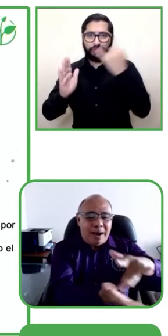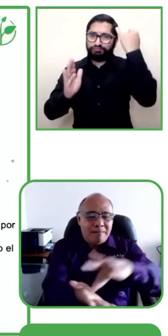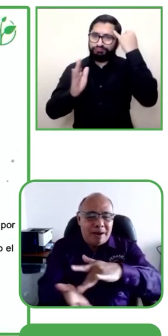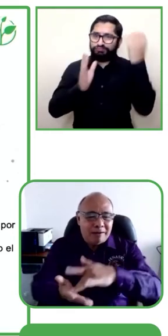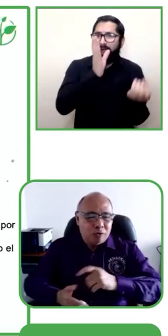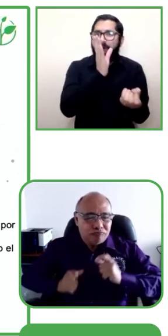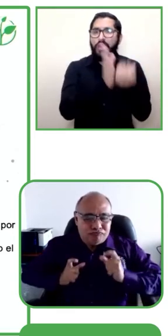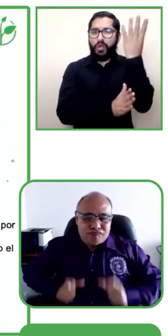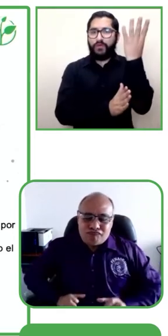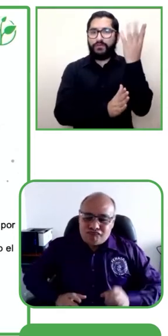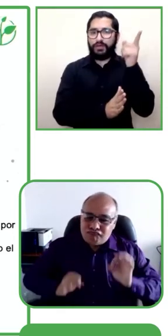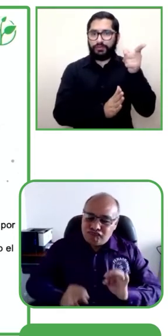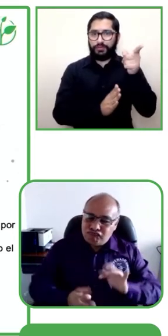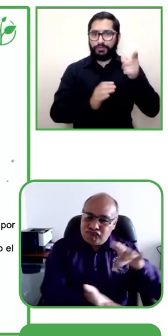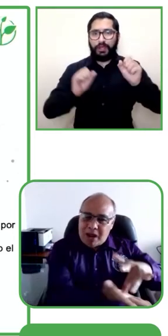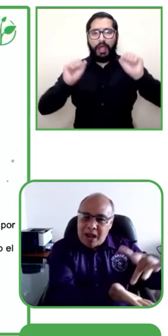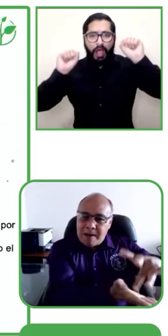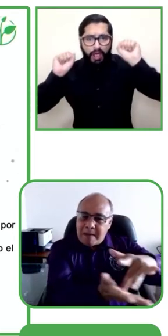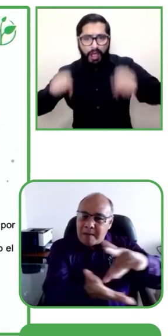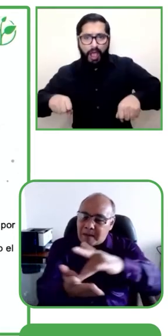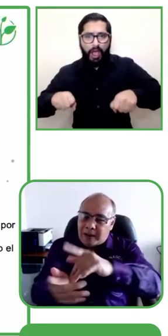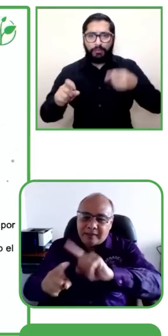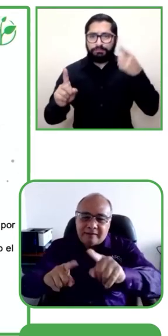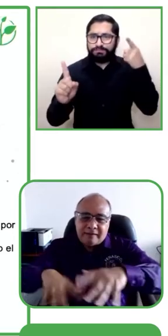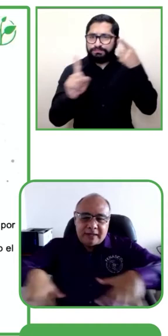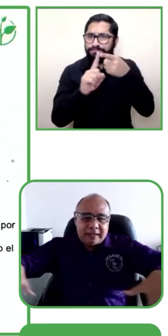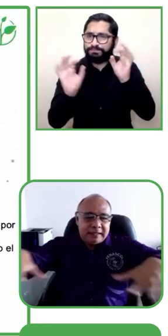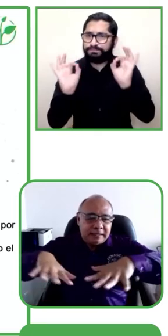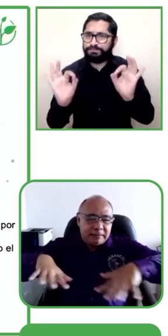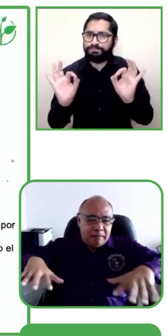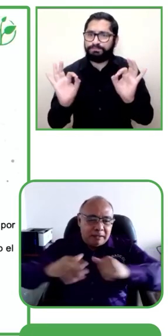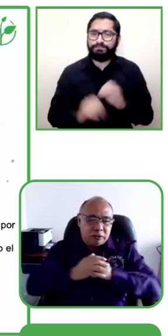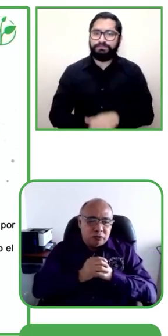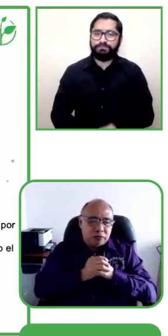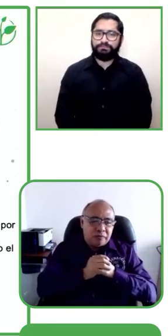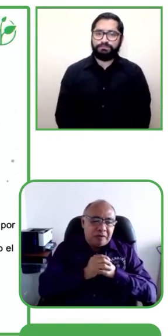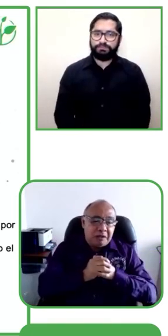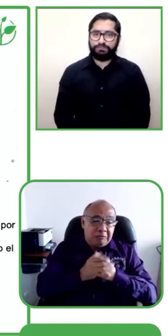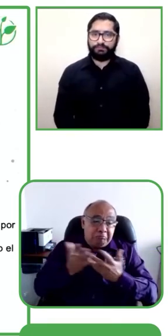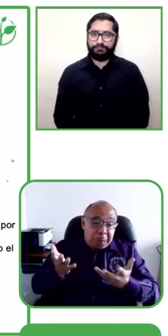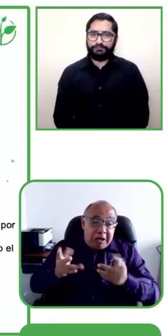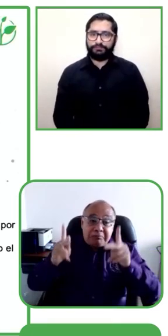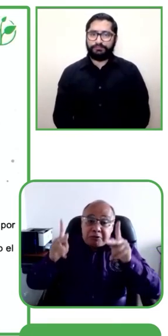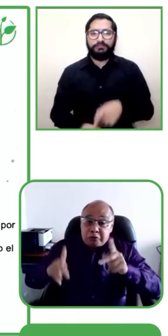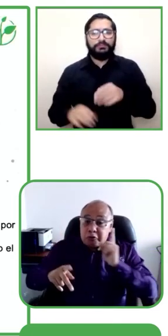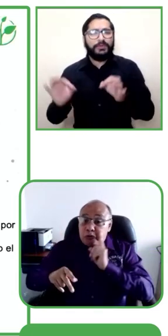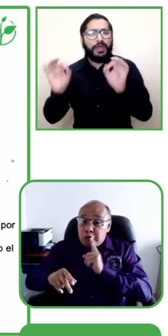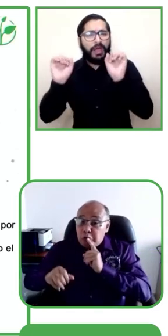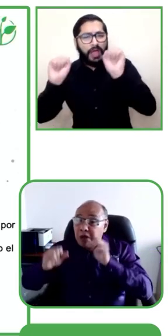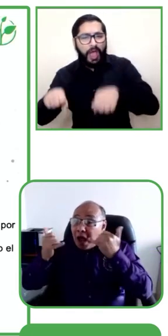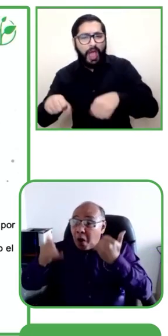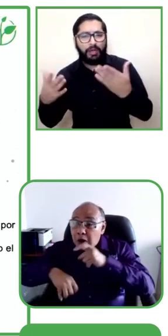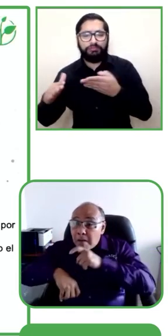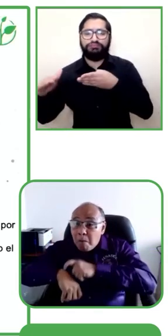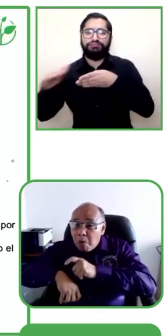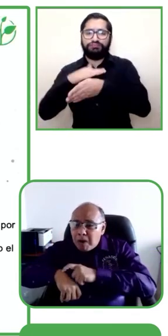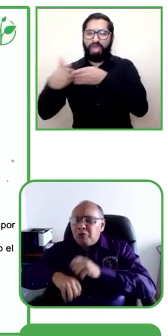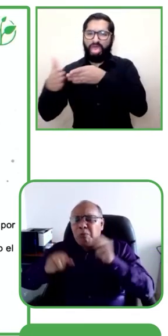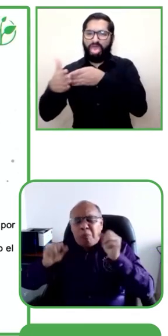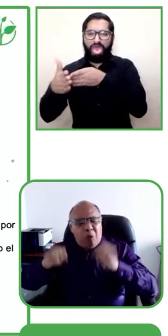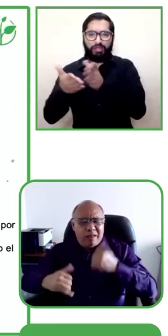ajuste razonable que permite eliminar las barreras de comunicación y que las personas sordas pueden participar de manera